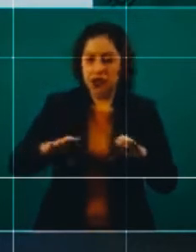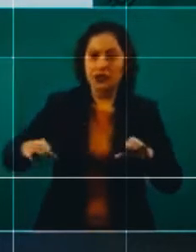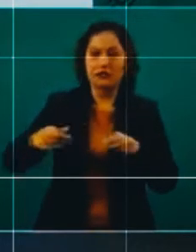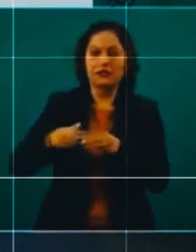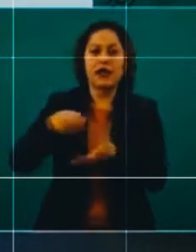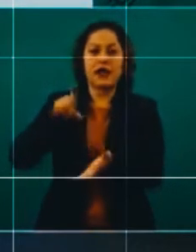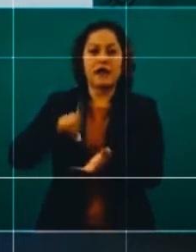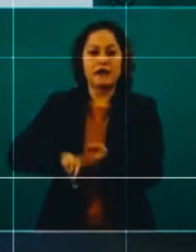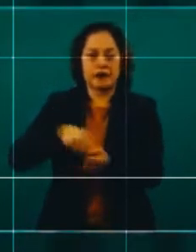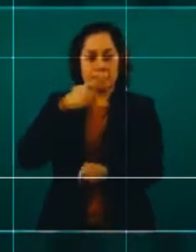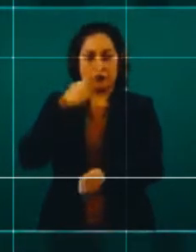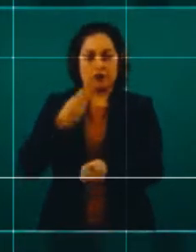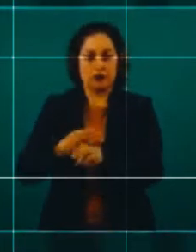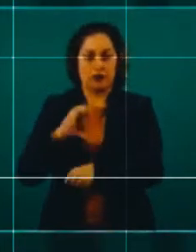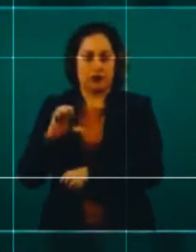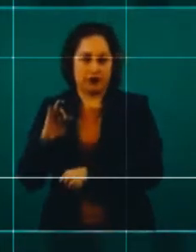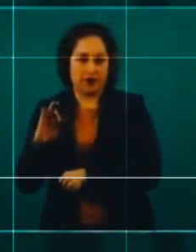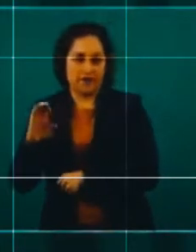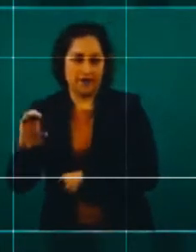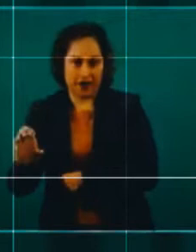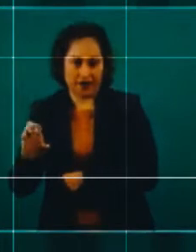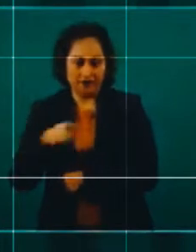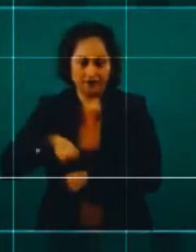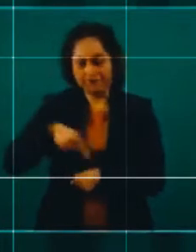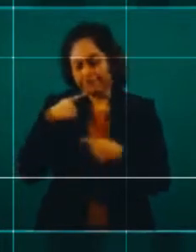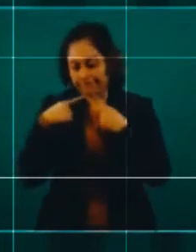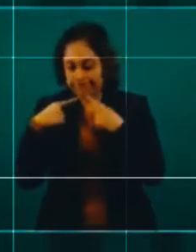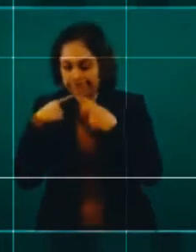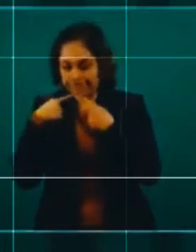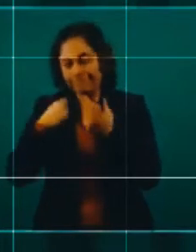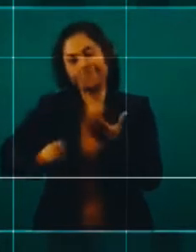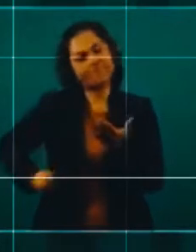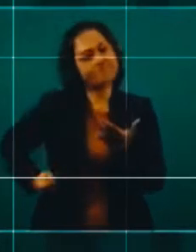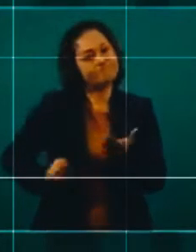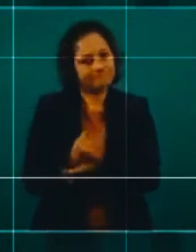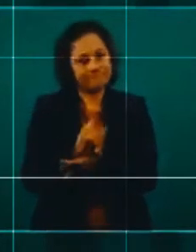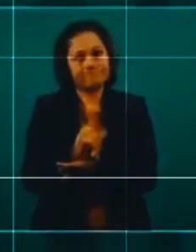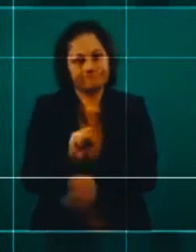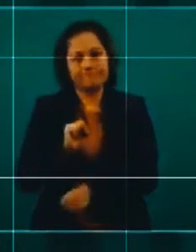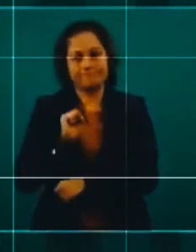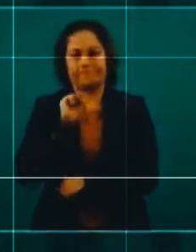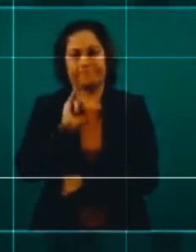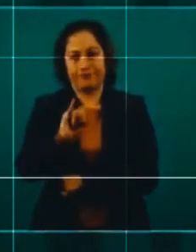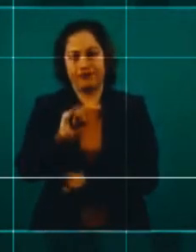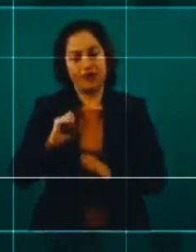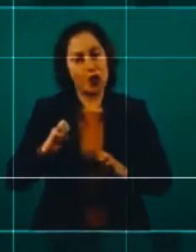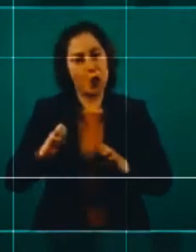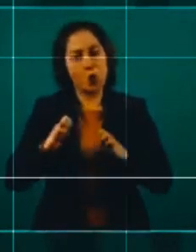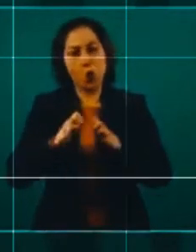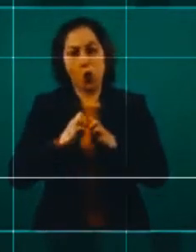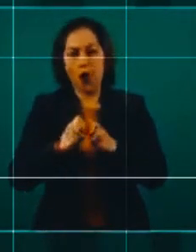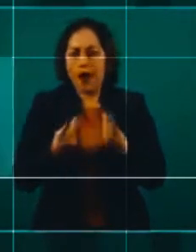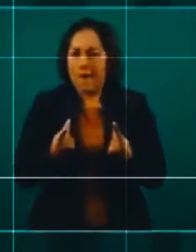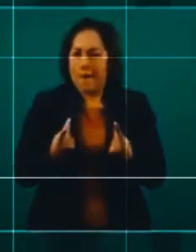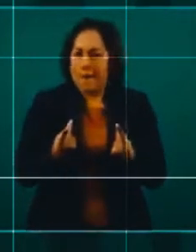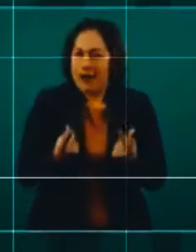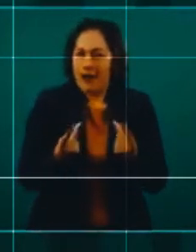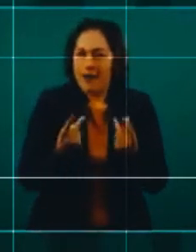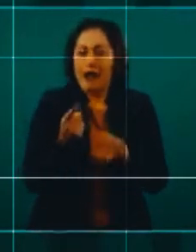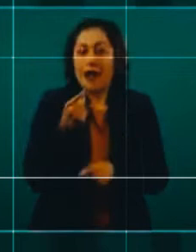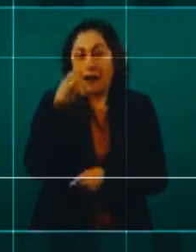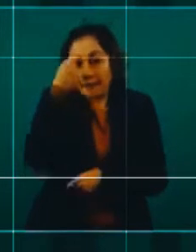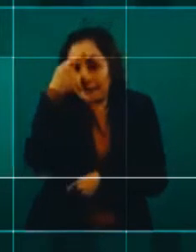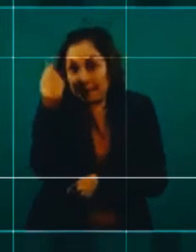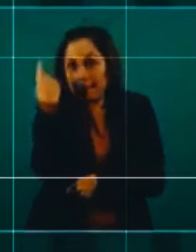SENACE, para llegar a la conclusión de que había que declarar una emergencia operativa de inmediato, es decir, establecer